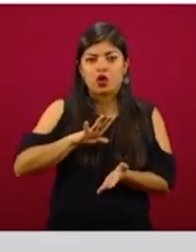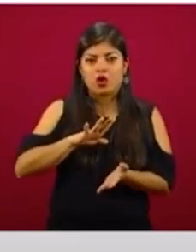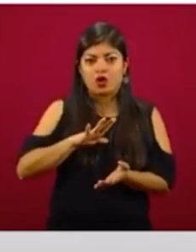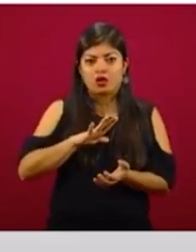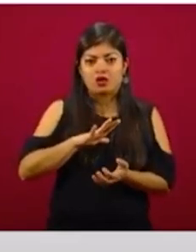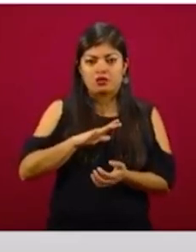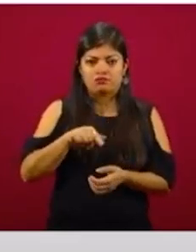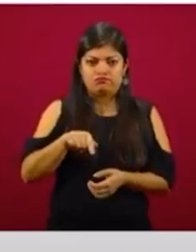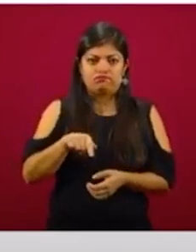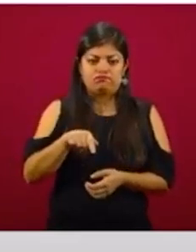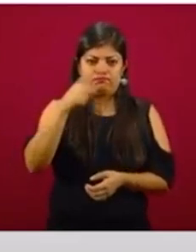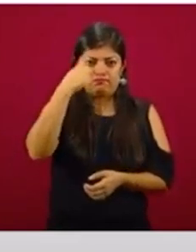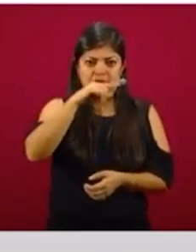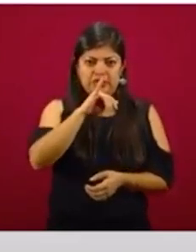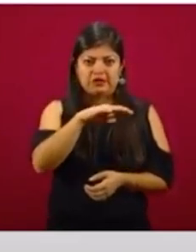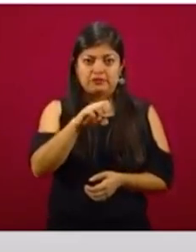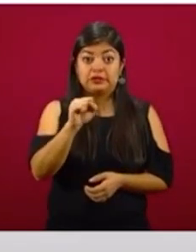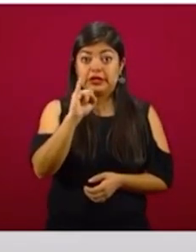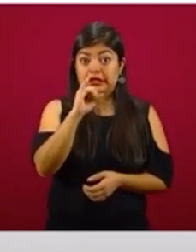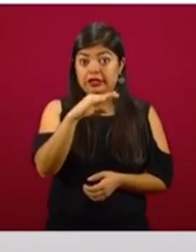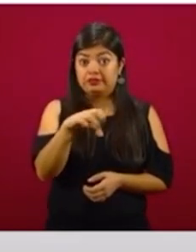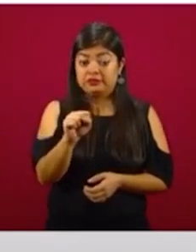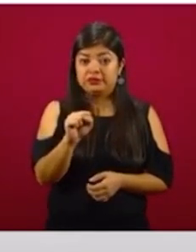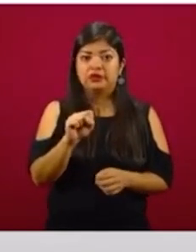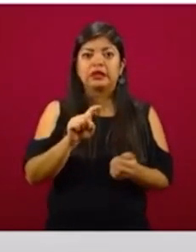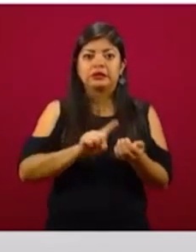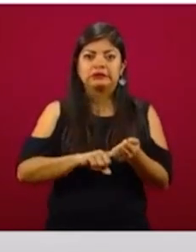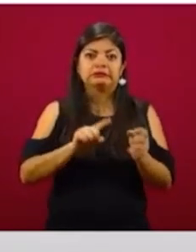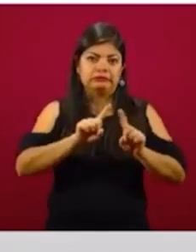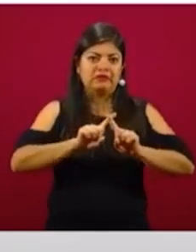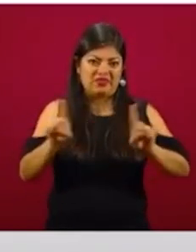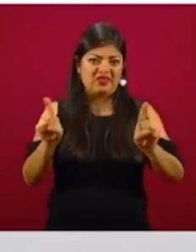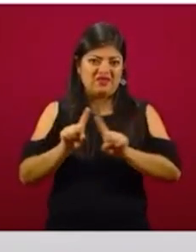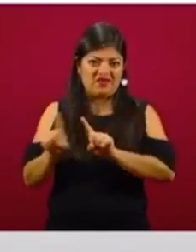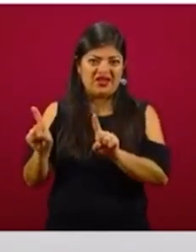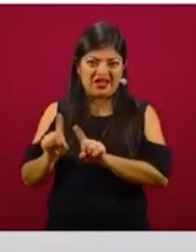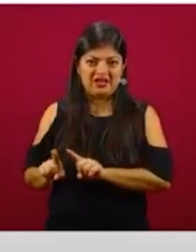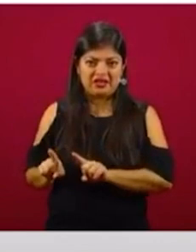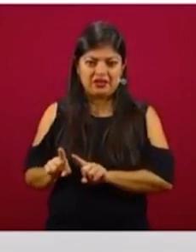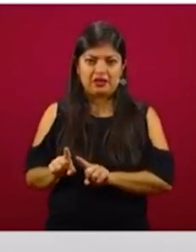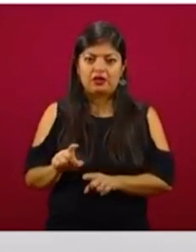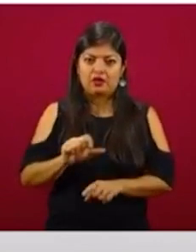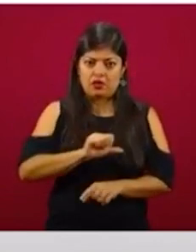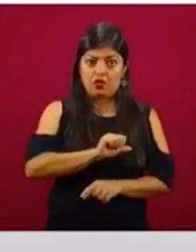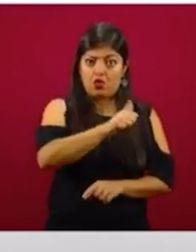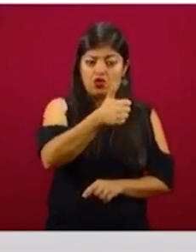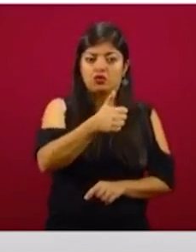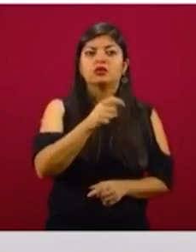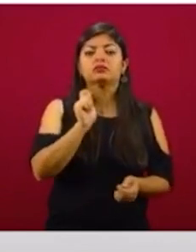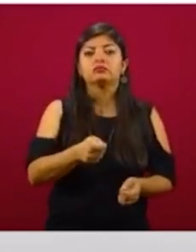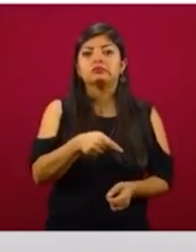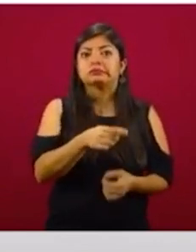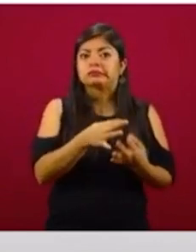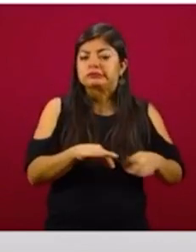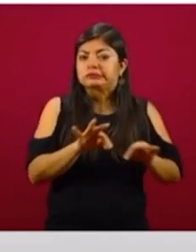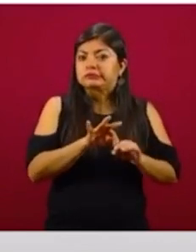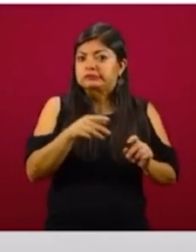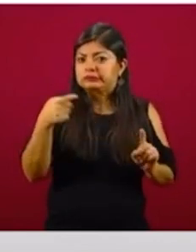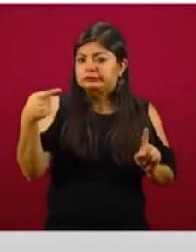Y platicábamos también que el IMSS, a diferencia de cualquier otro ente fiscalizador, tiene una particularidad.